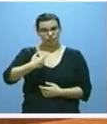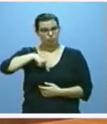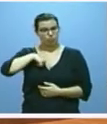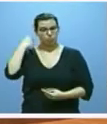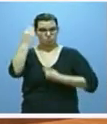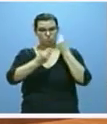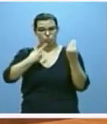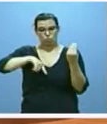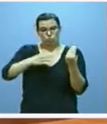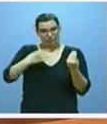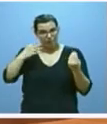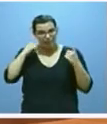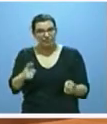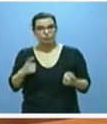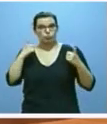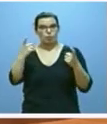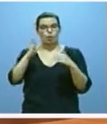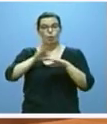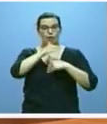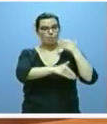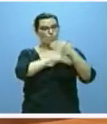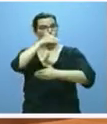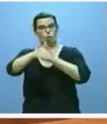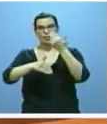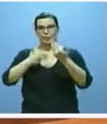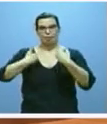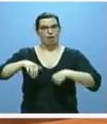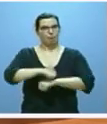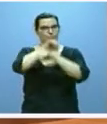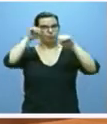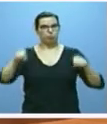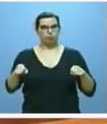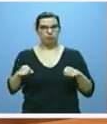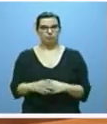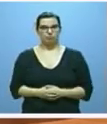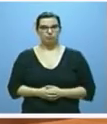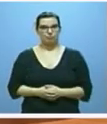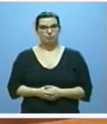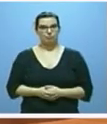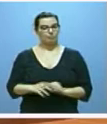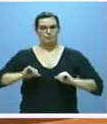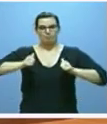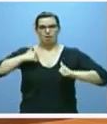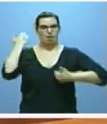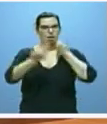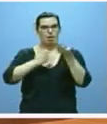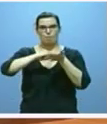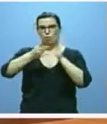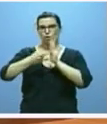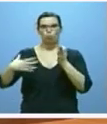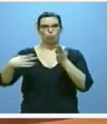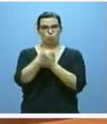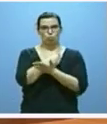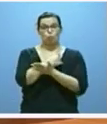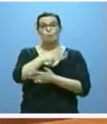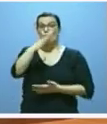de hacer un esfuerzo para culminar este proceso de ordenación territorial y abrir definitivamente el camino a estos proyectos, todos los